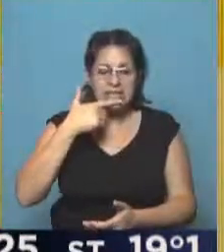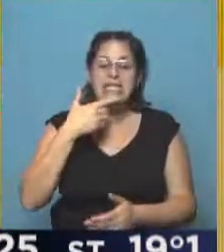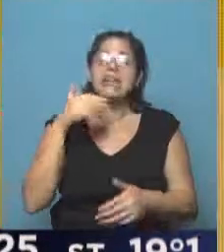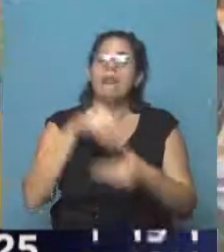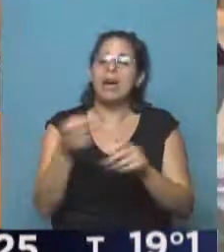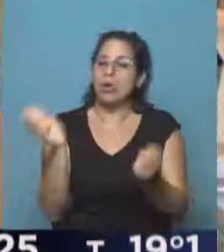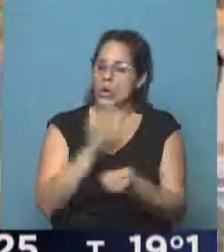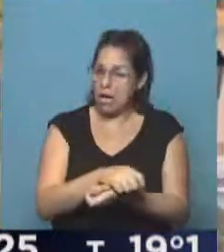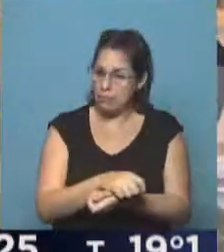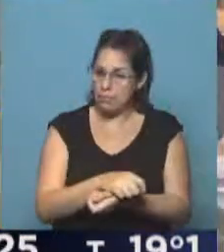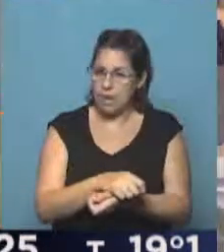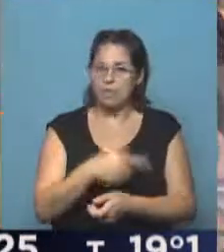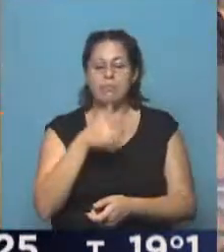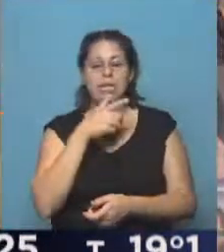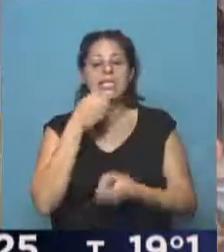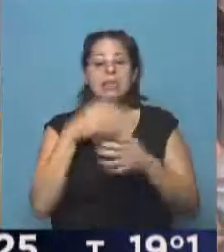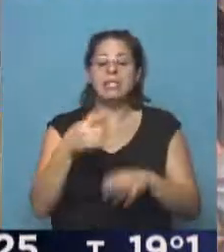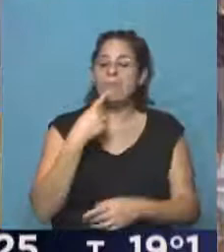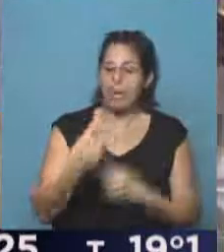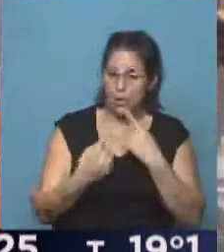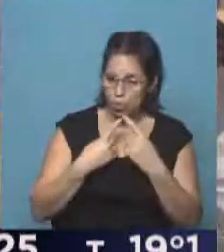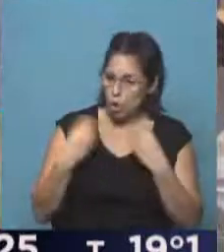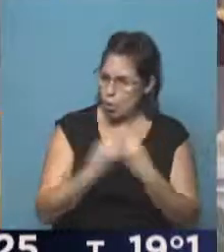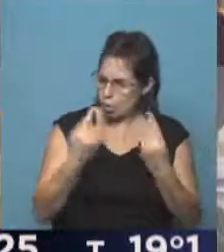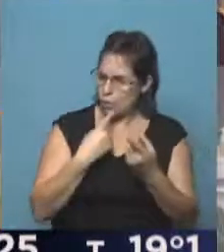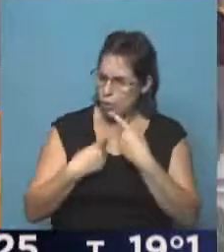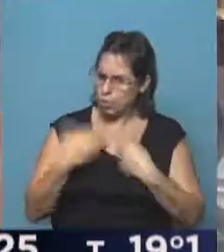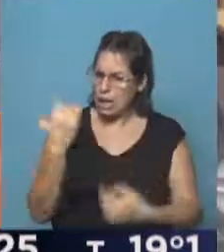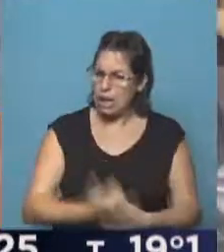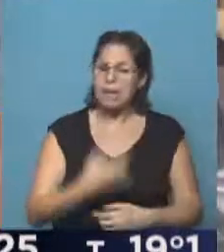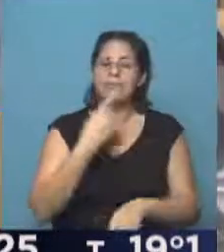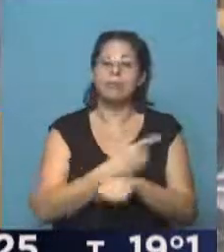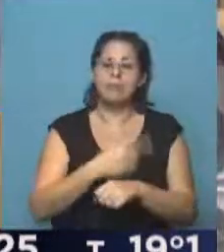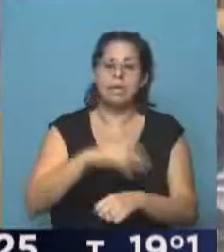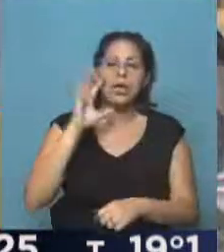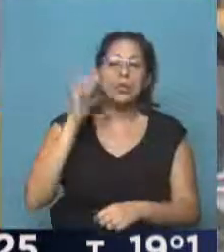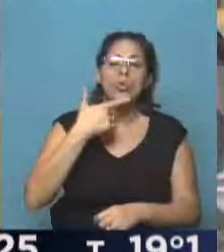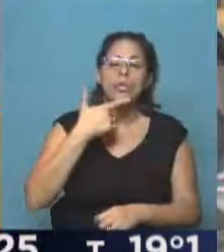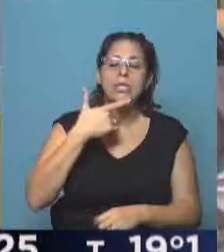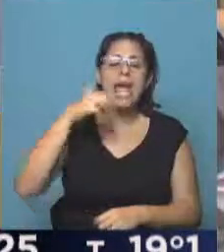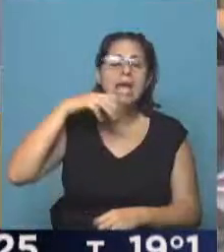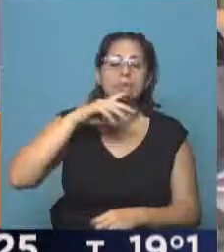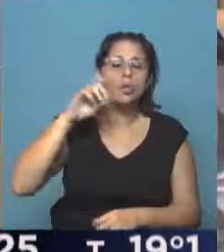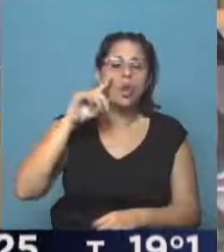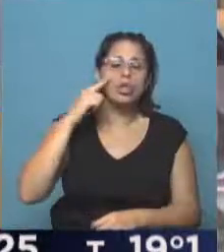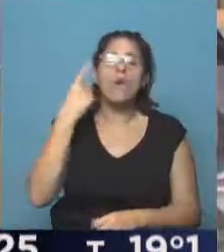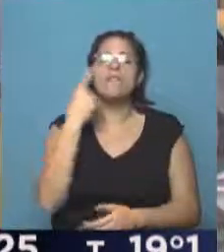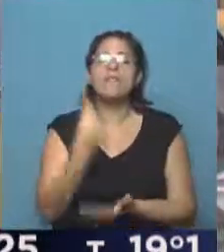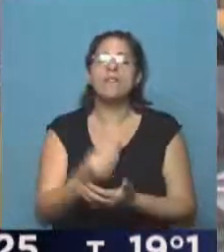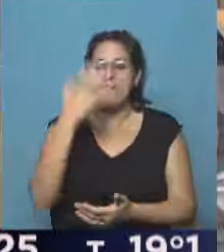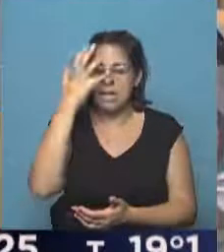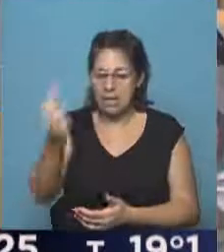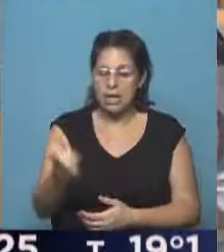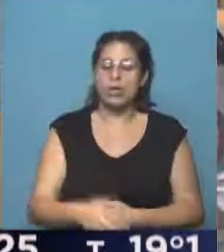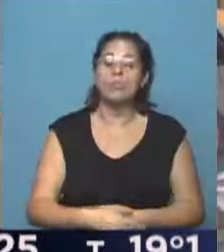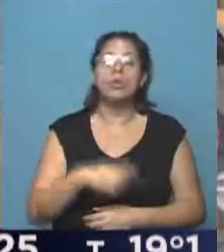Bueno, bien. Emilio, si te parece, comenzamos por las preguntas que llegan. Y muchísimas. Bueno, la primera, Luis Antonio Pierri, vive en Belgrano, aquí en la ciudad de Buenos